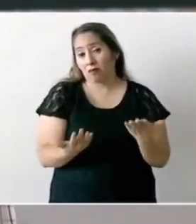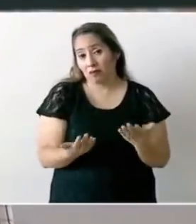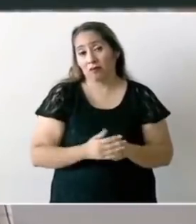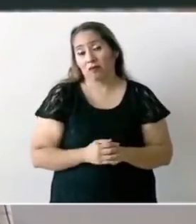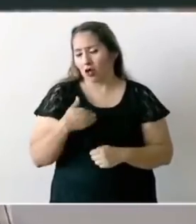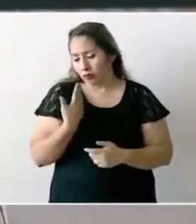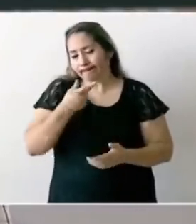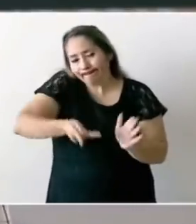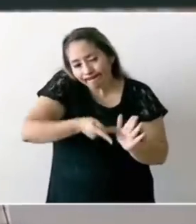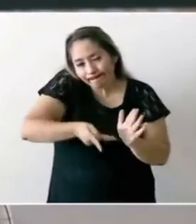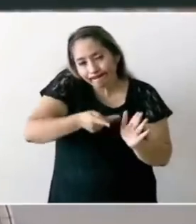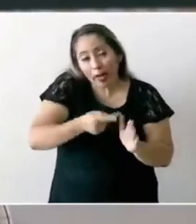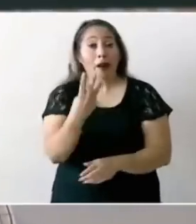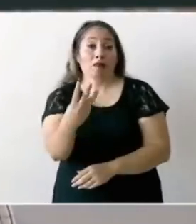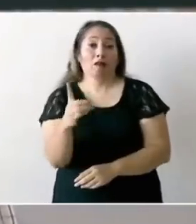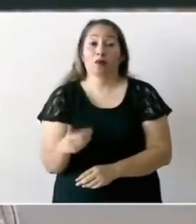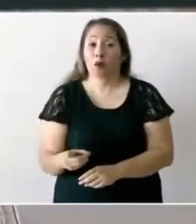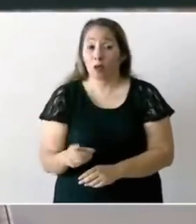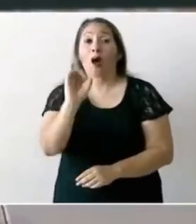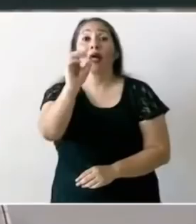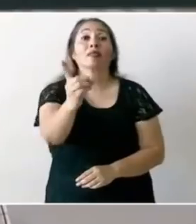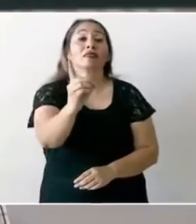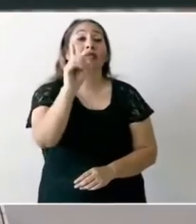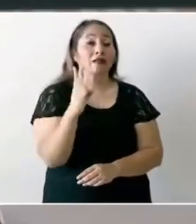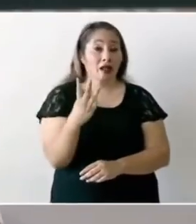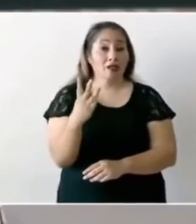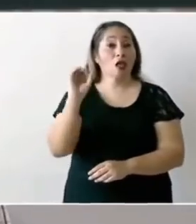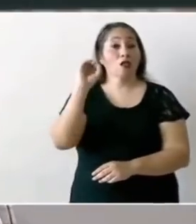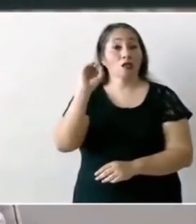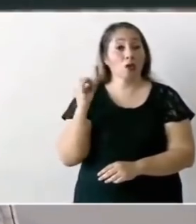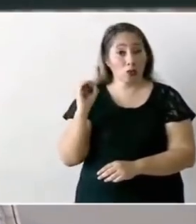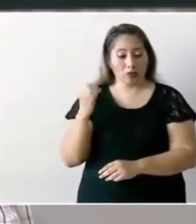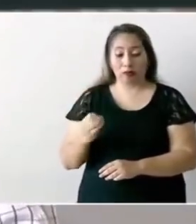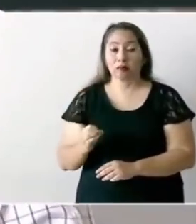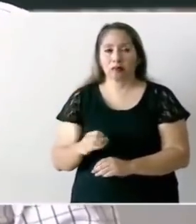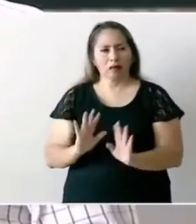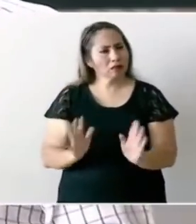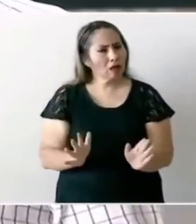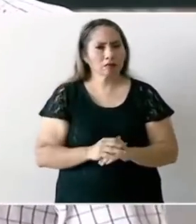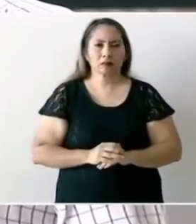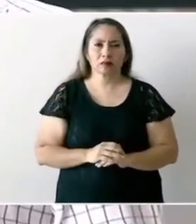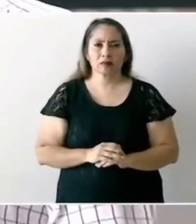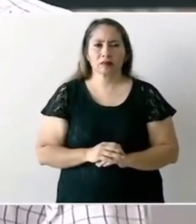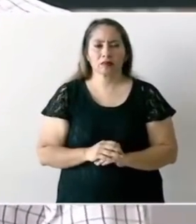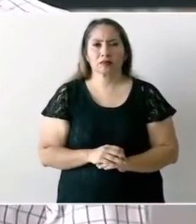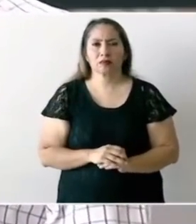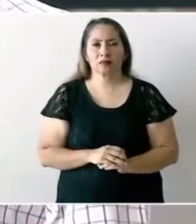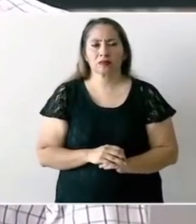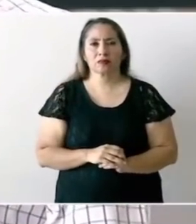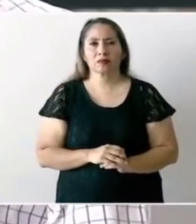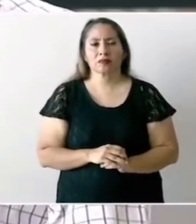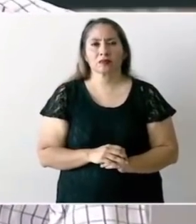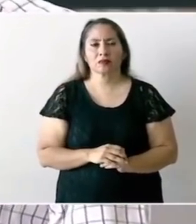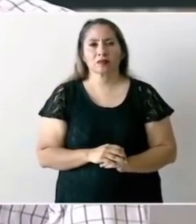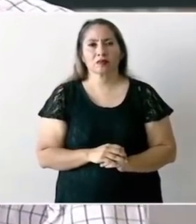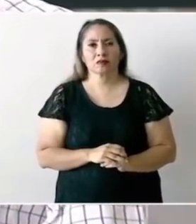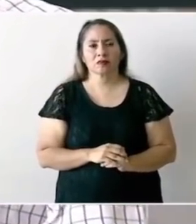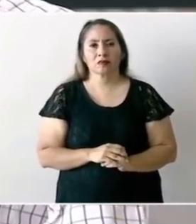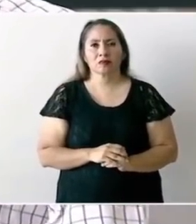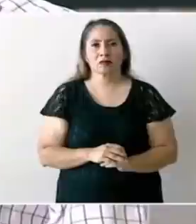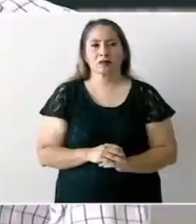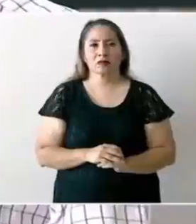Si, insisto, me gustaría que para el día 3 de octubre ya no estuviesen vigentes o